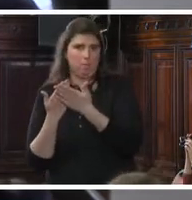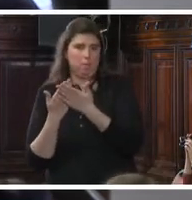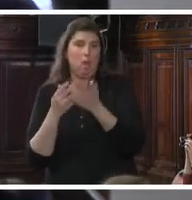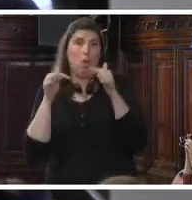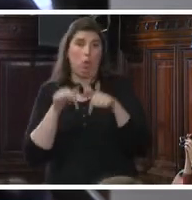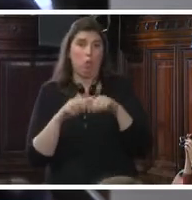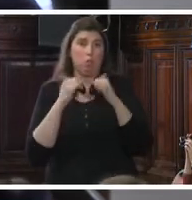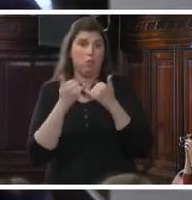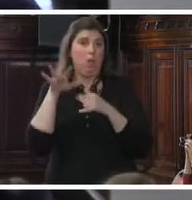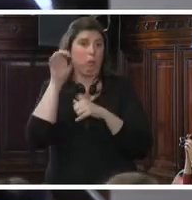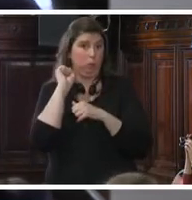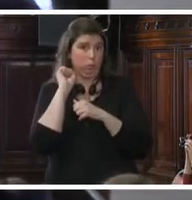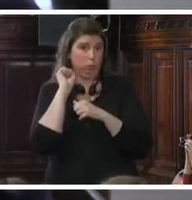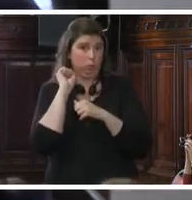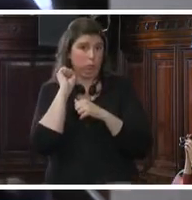hemos escuchado.